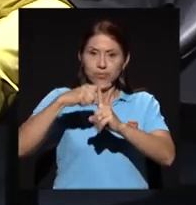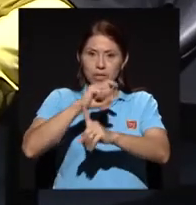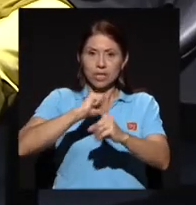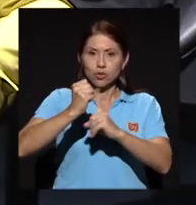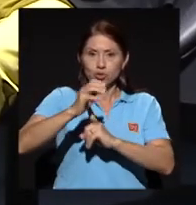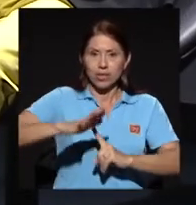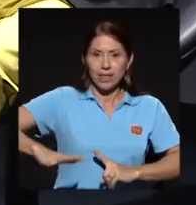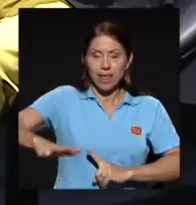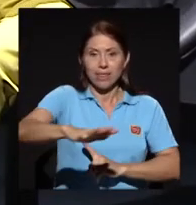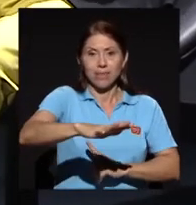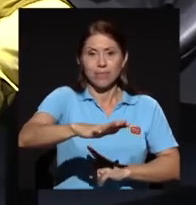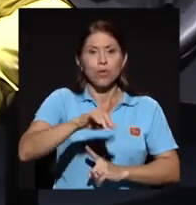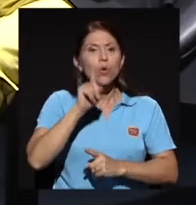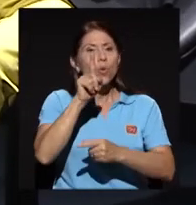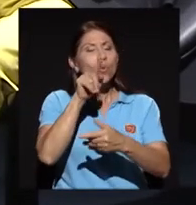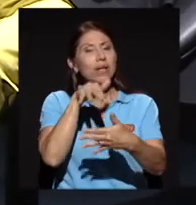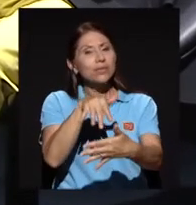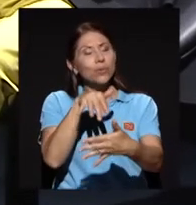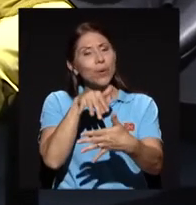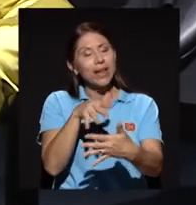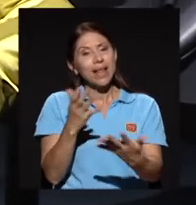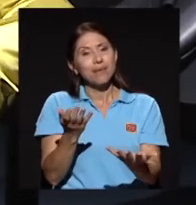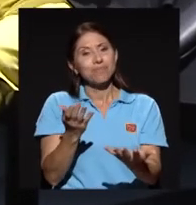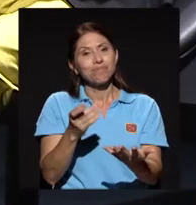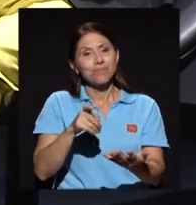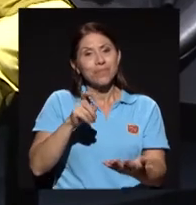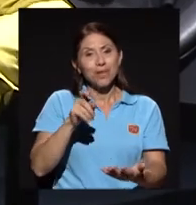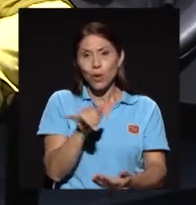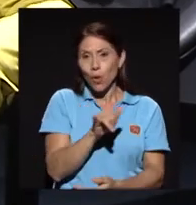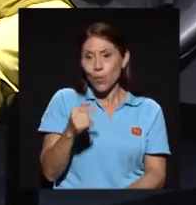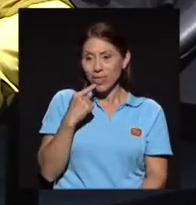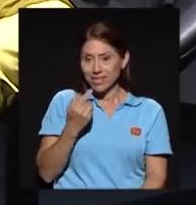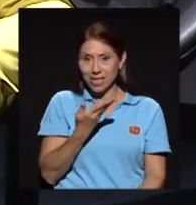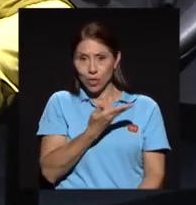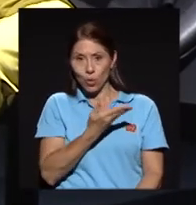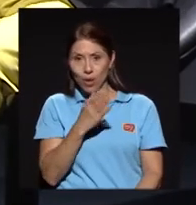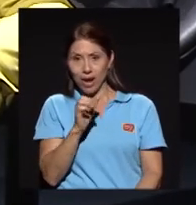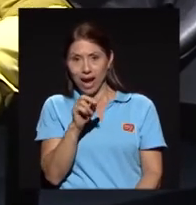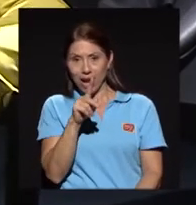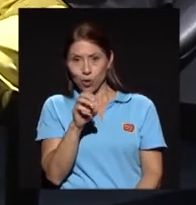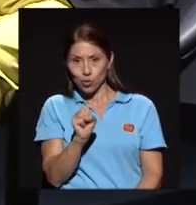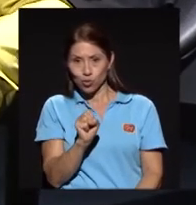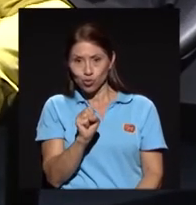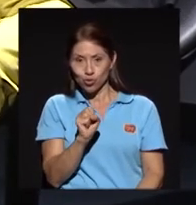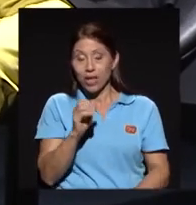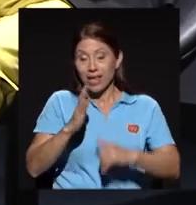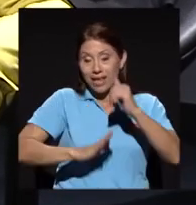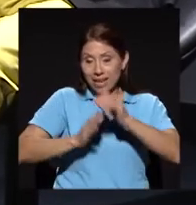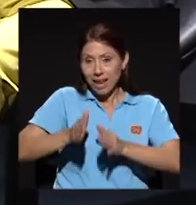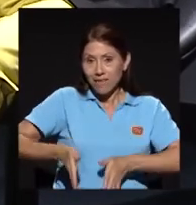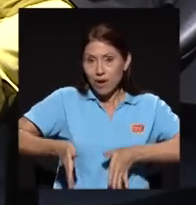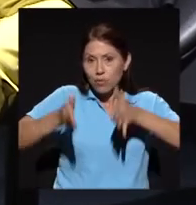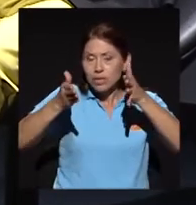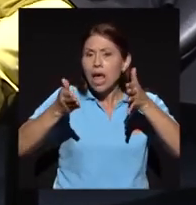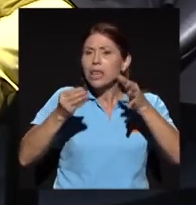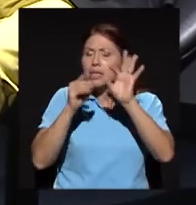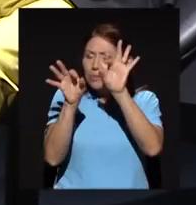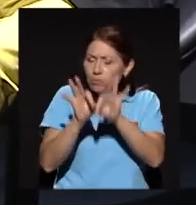Una escuela, necesitamos que la escuela, así como dice don Carlos que la facultad ha sido referente a nivel